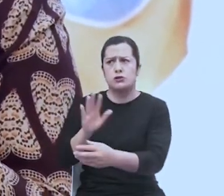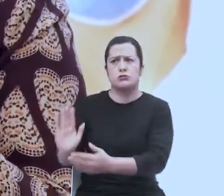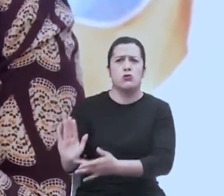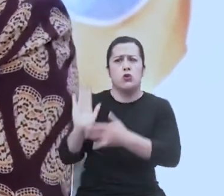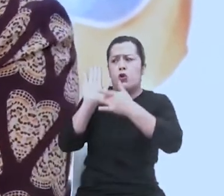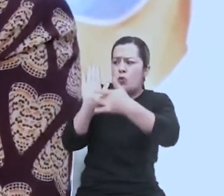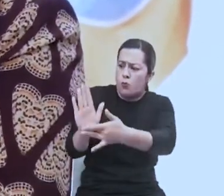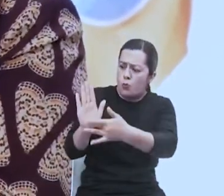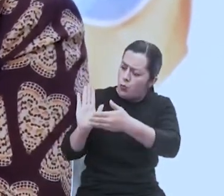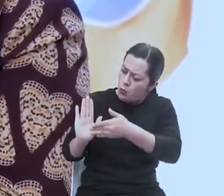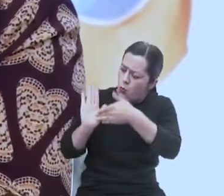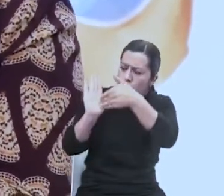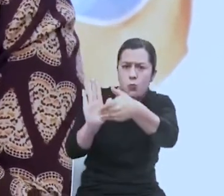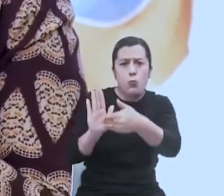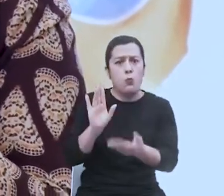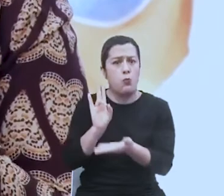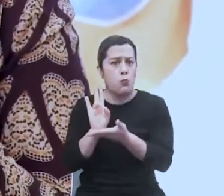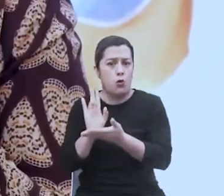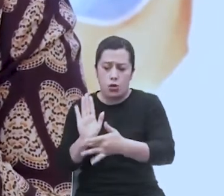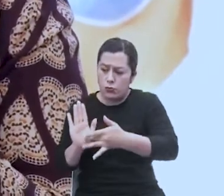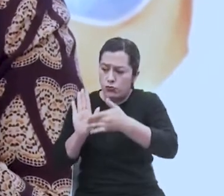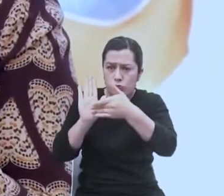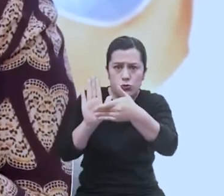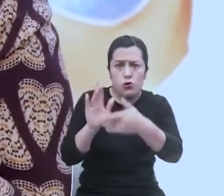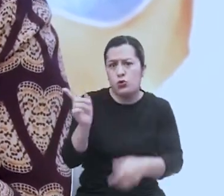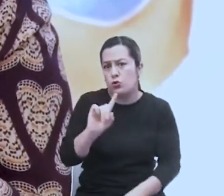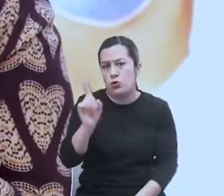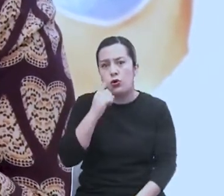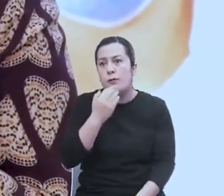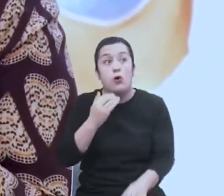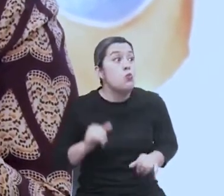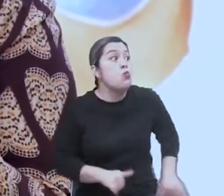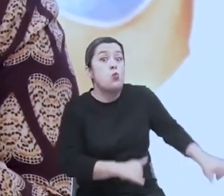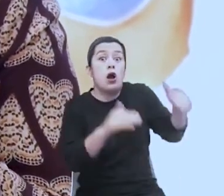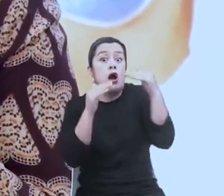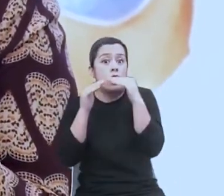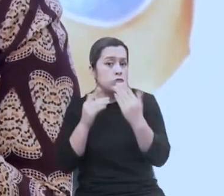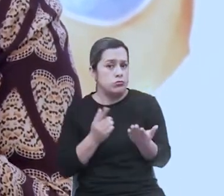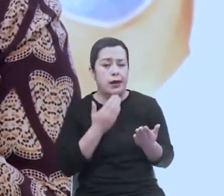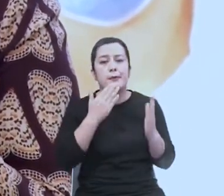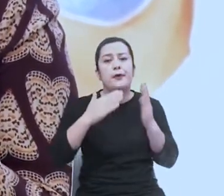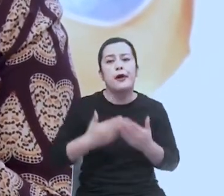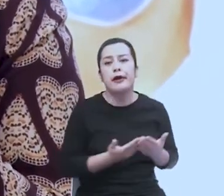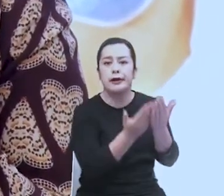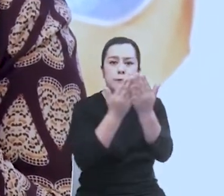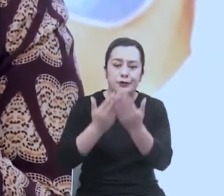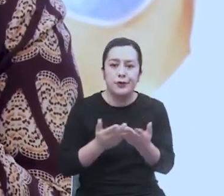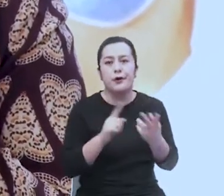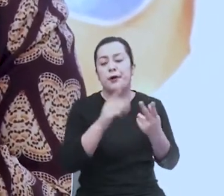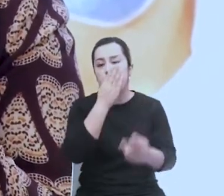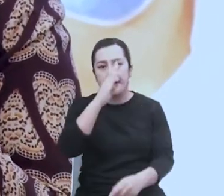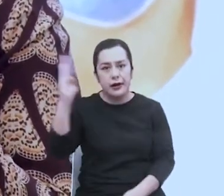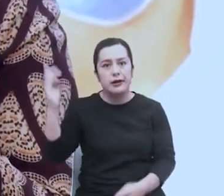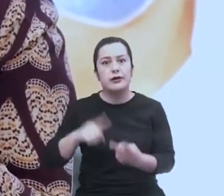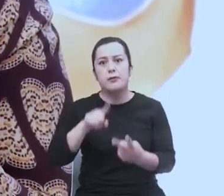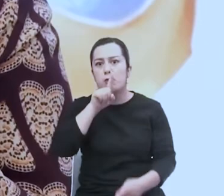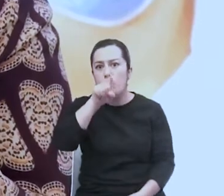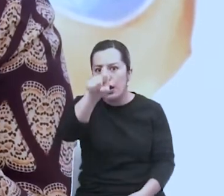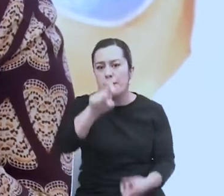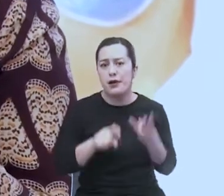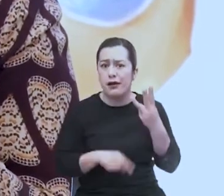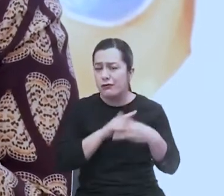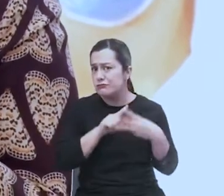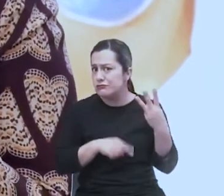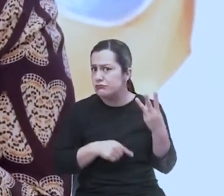porque no a todos nos sirve igual. A mis compañeros, por ejemplo, a Quibdoa, Barranquilla, Bucaramanga, que han estado hoy